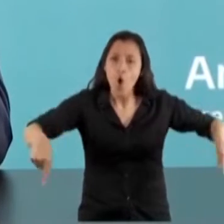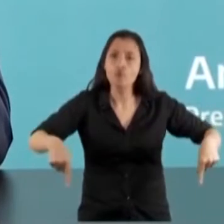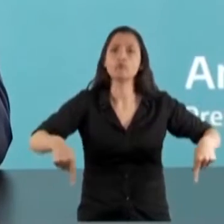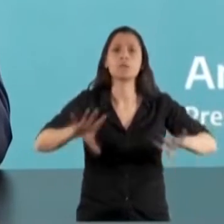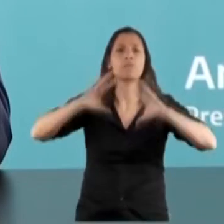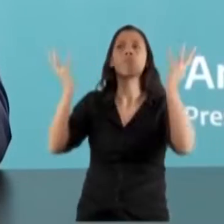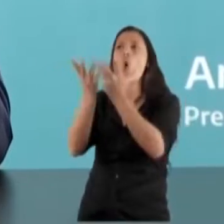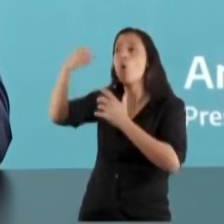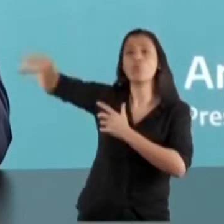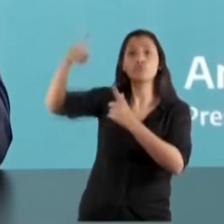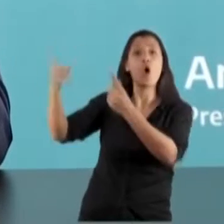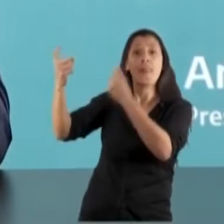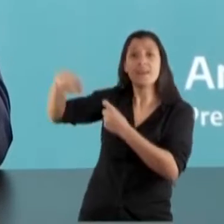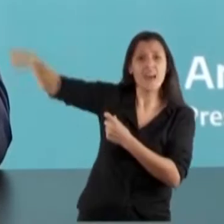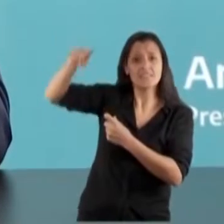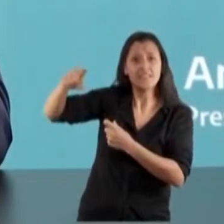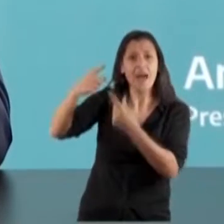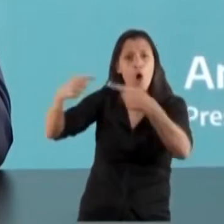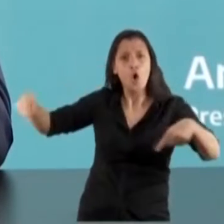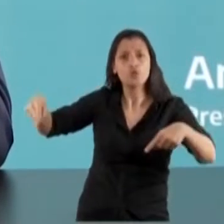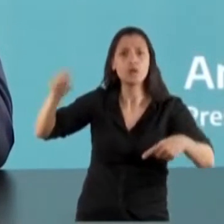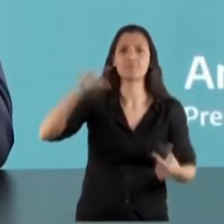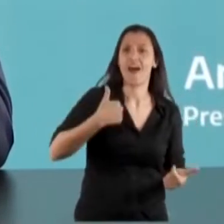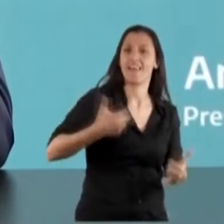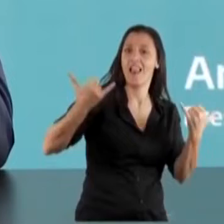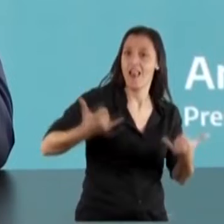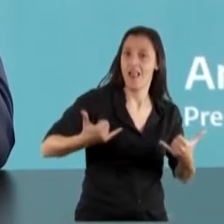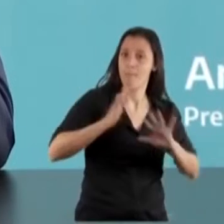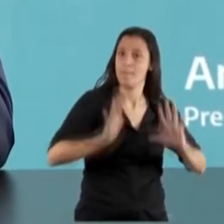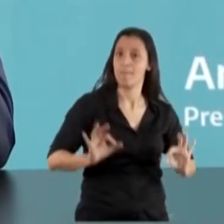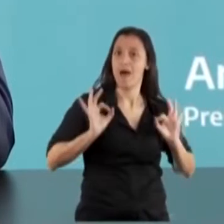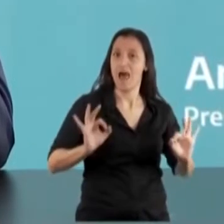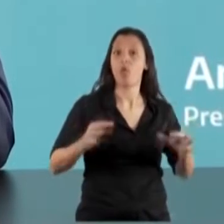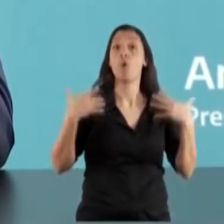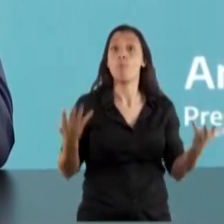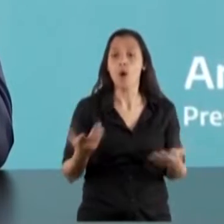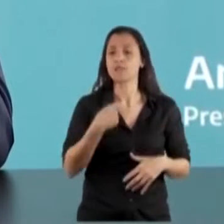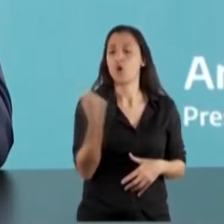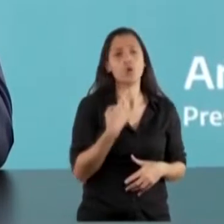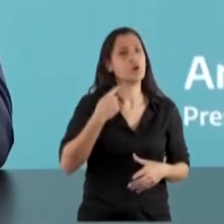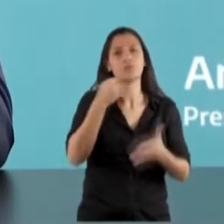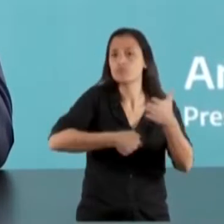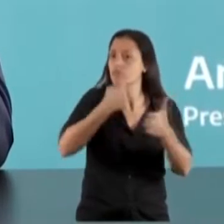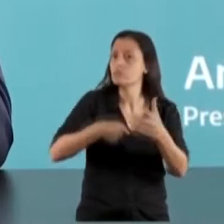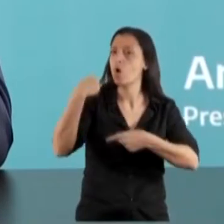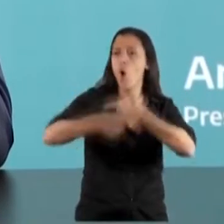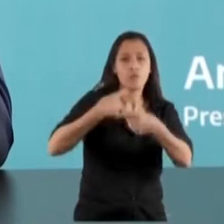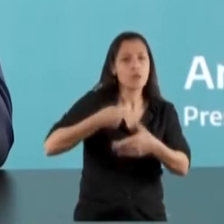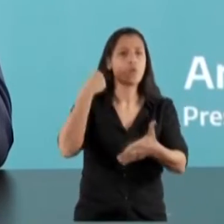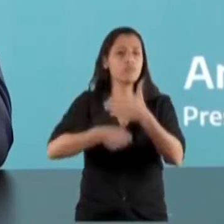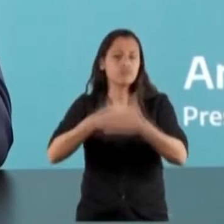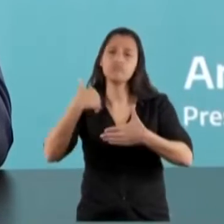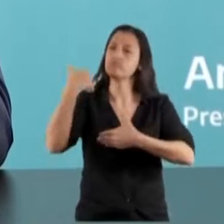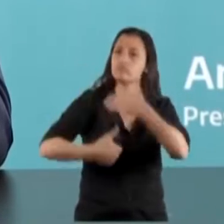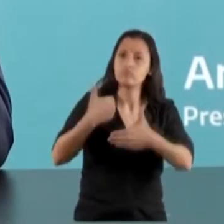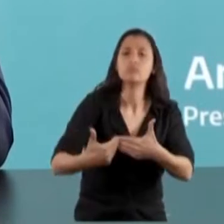Y este creo que es el gran mensaje y por eso es seguir avanzando en lo que es la gestión, tener una